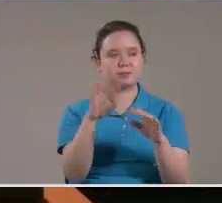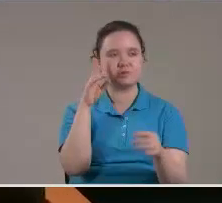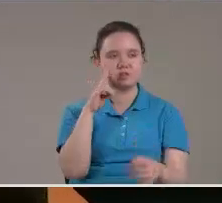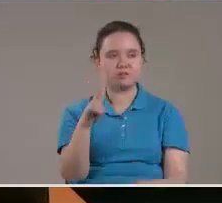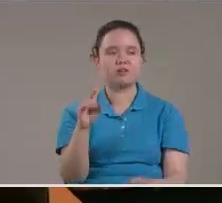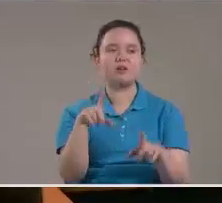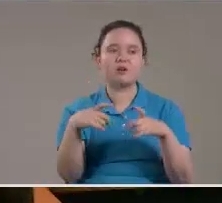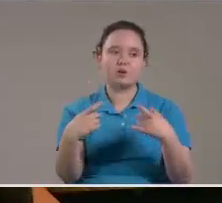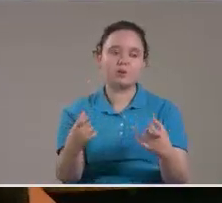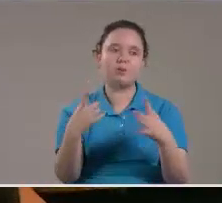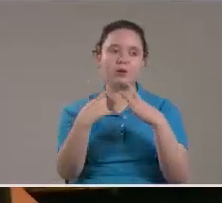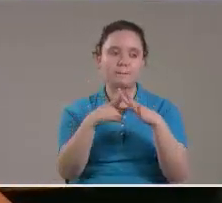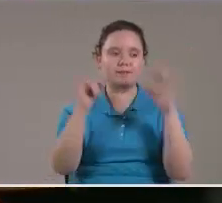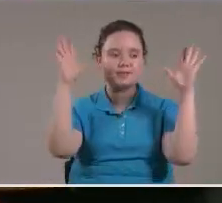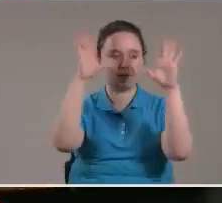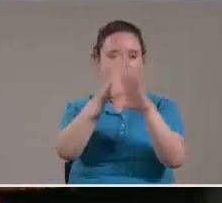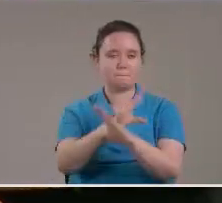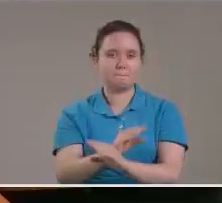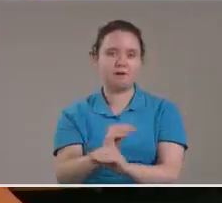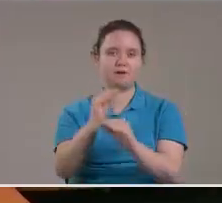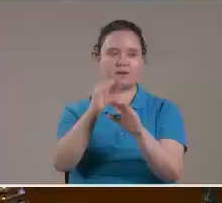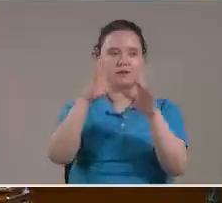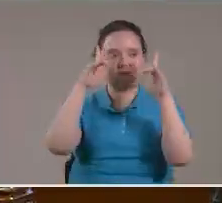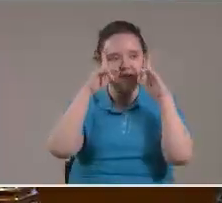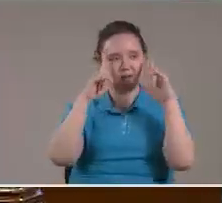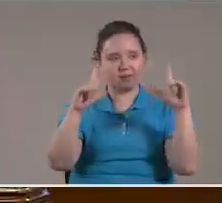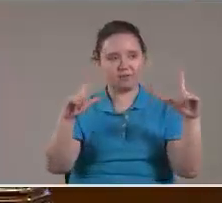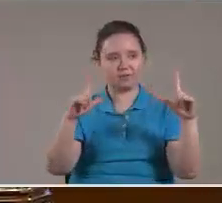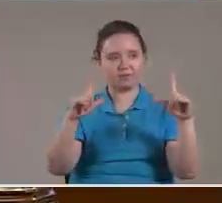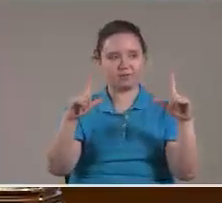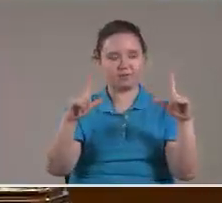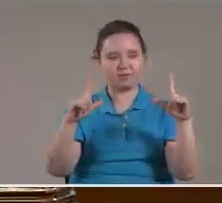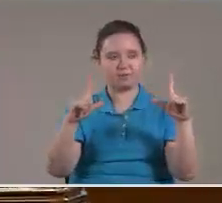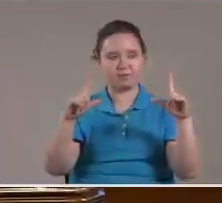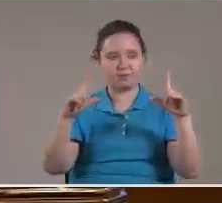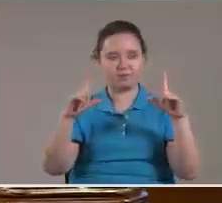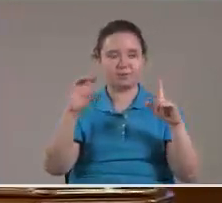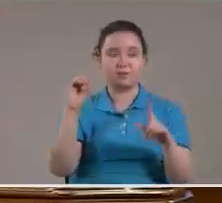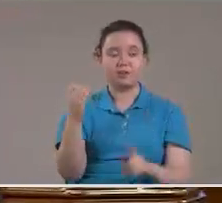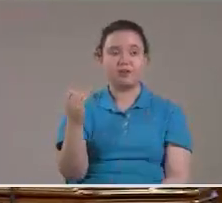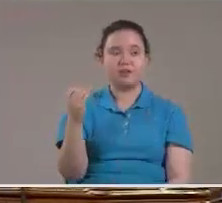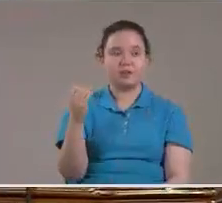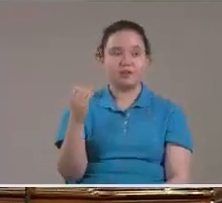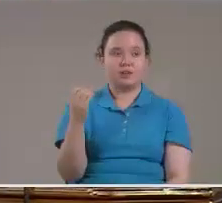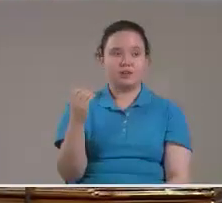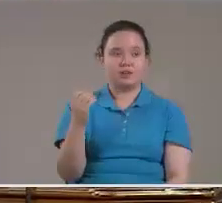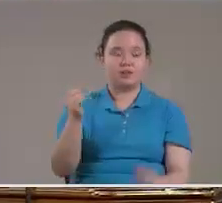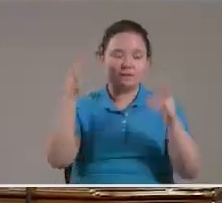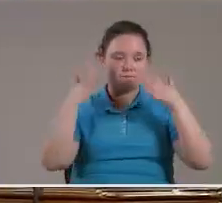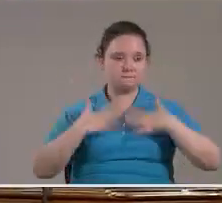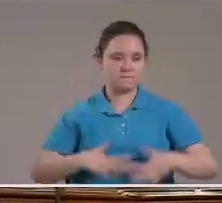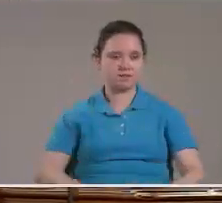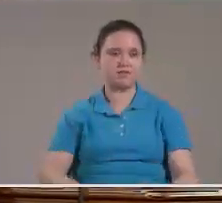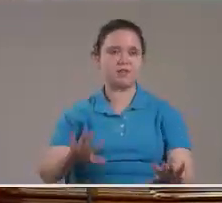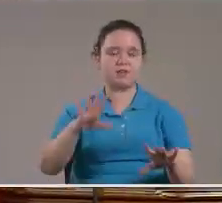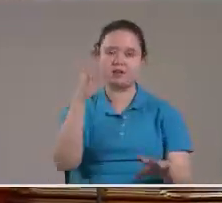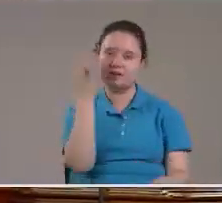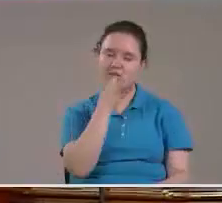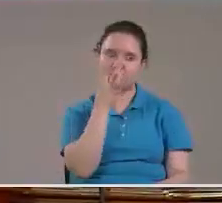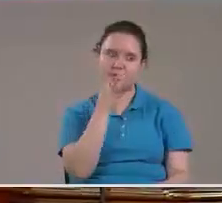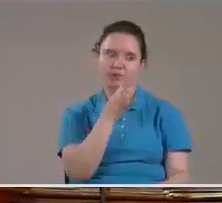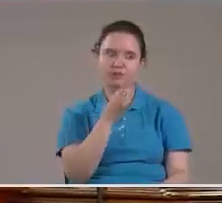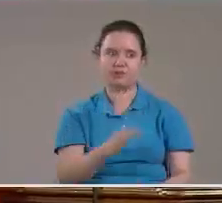Cómo se empieza A apagar La luz Que Que prácticamente Vestía A la mujer